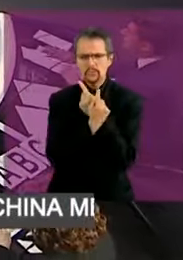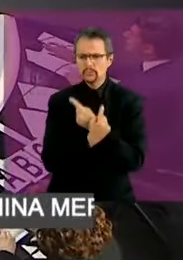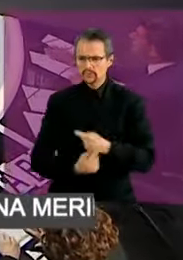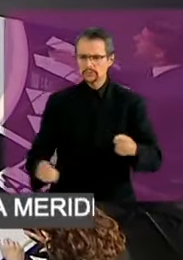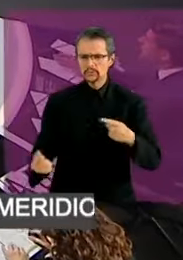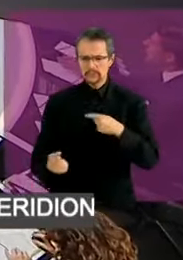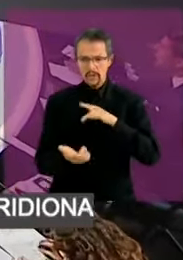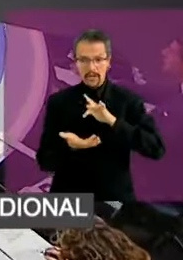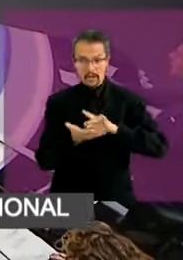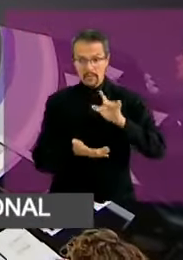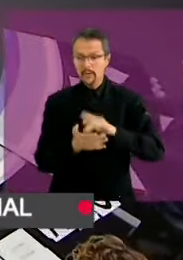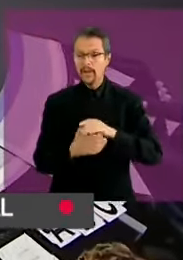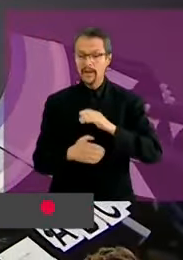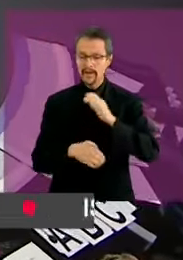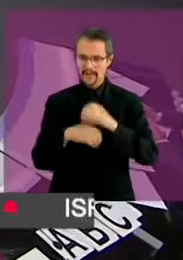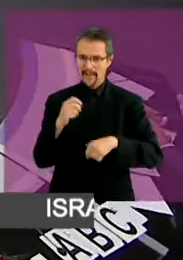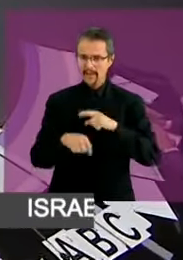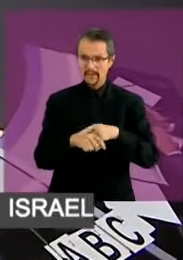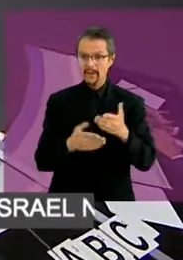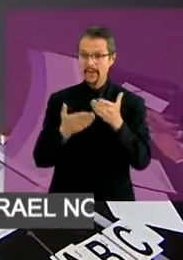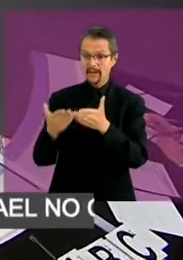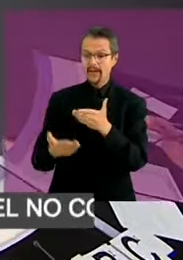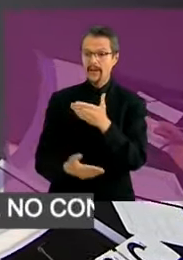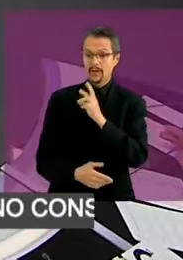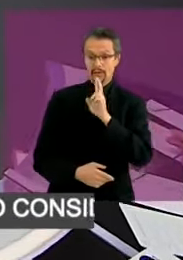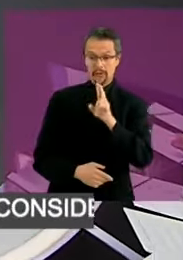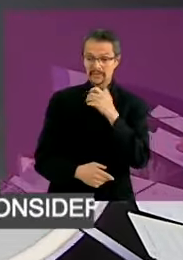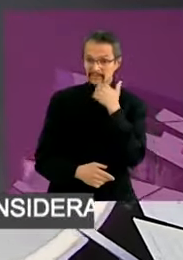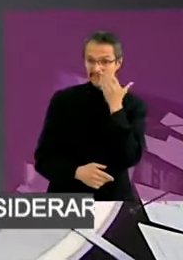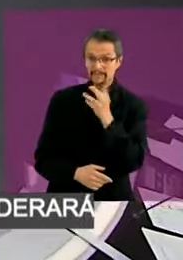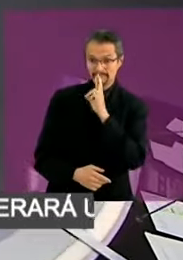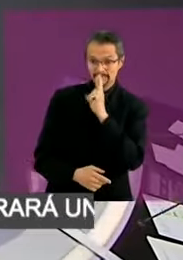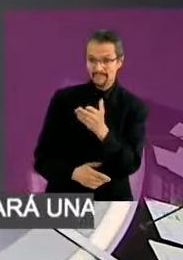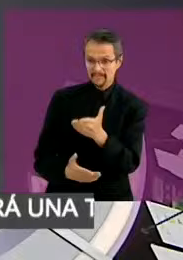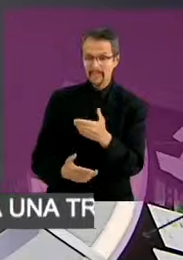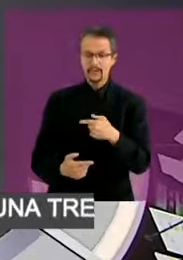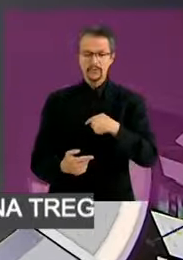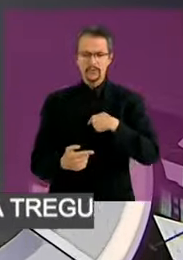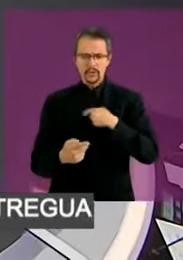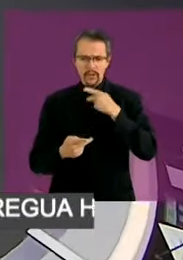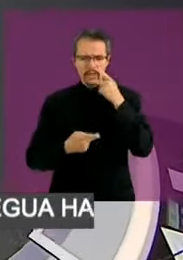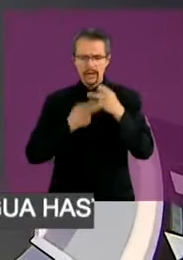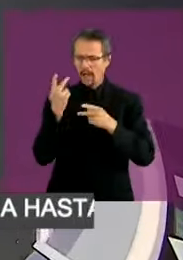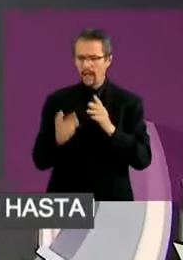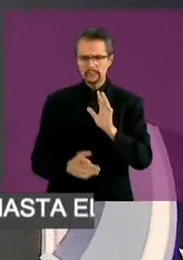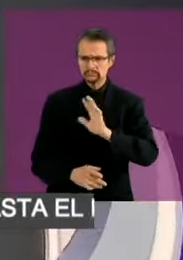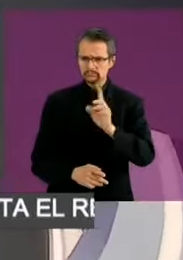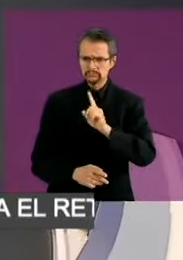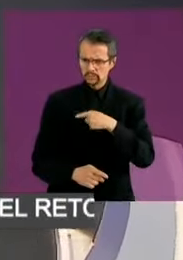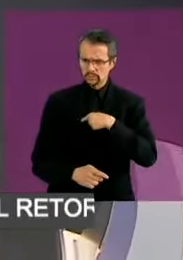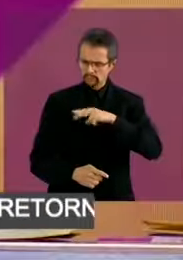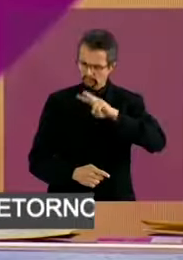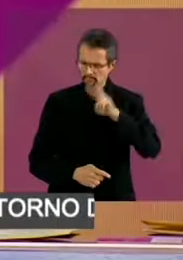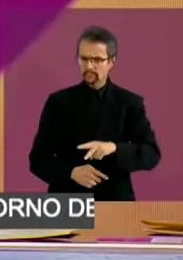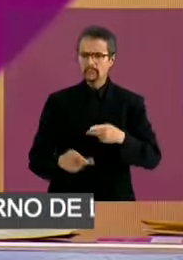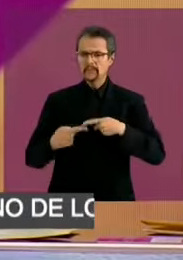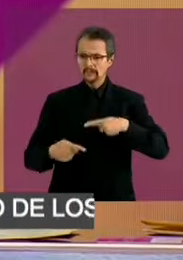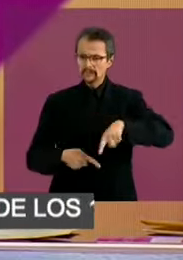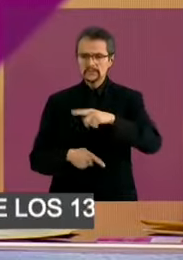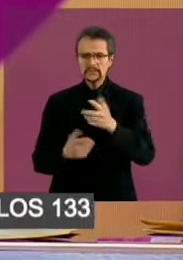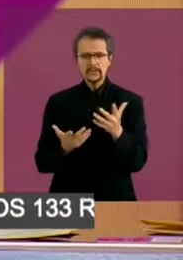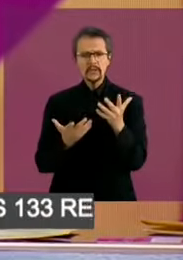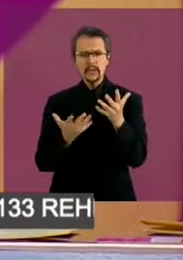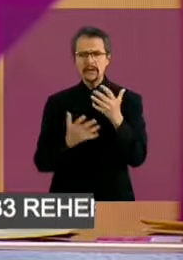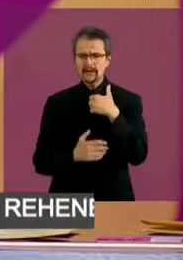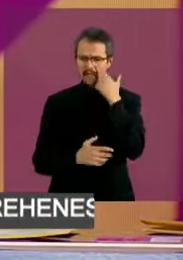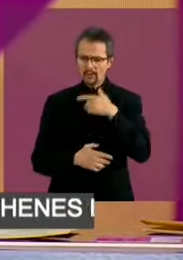candidata Claudia Sheinbaum. Candidata Xochitl Galvez quiere contestar. Aquí no se lucra. Aquí se defiende a las personas que siguen buscando justicia. Y bueno, tú te